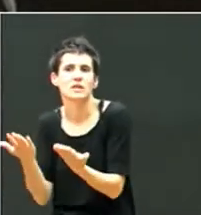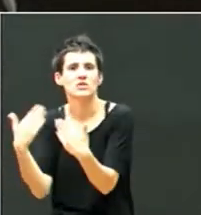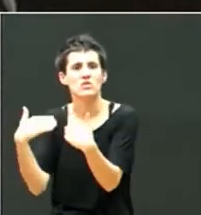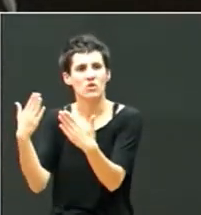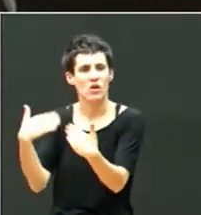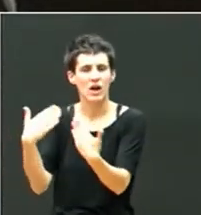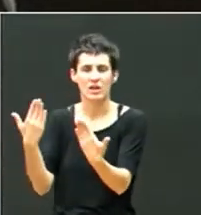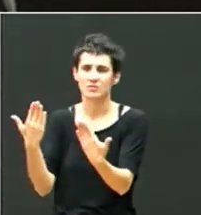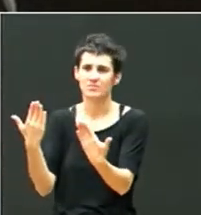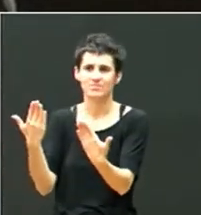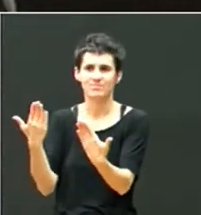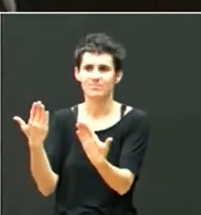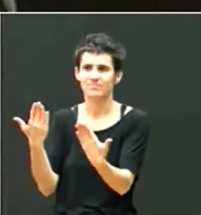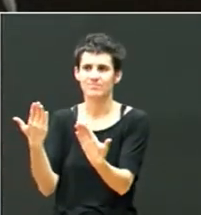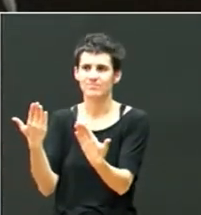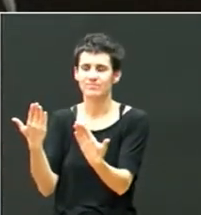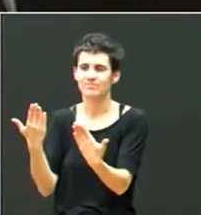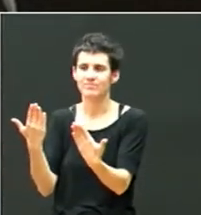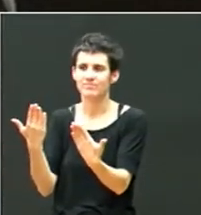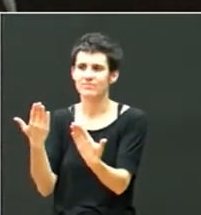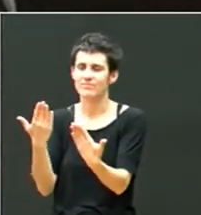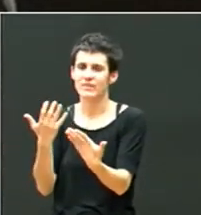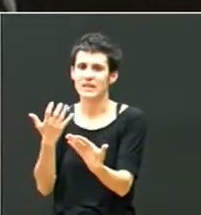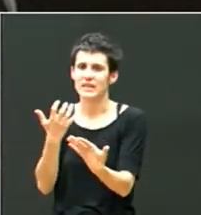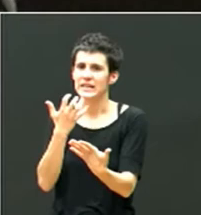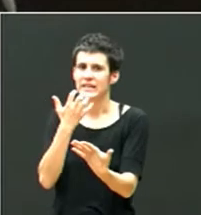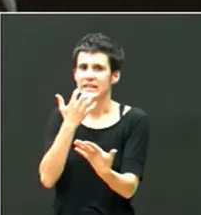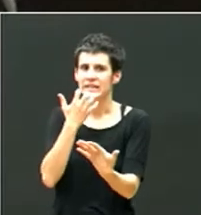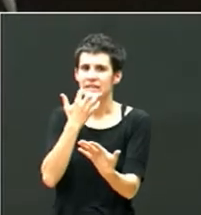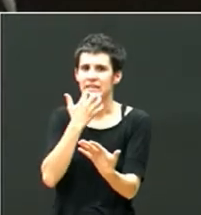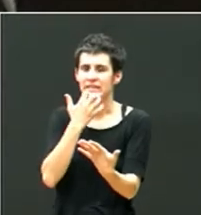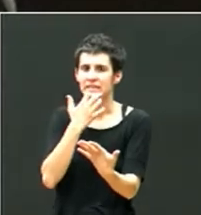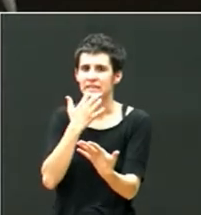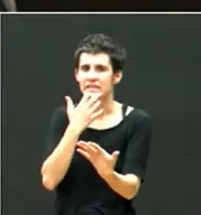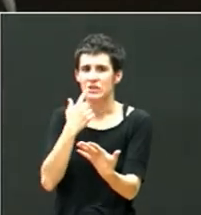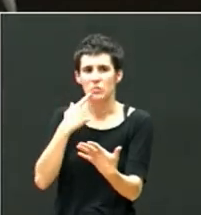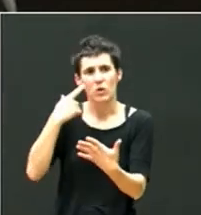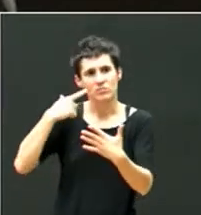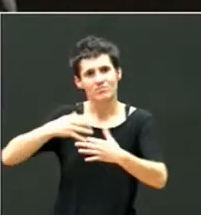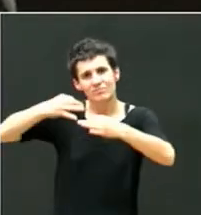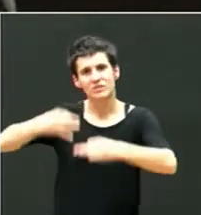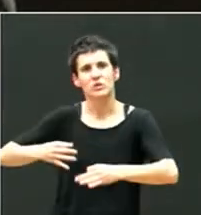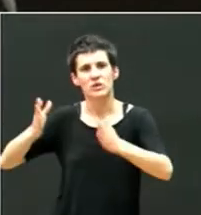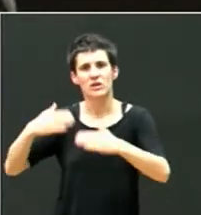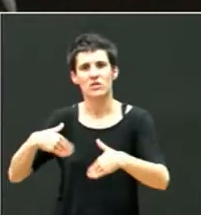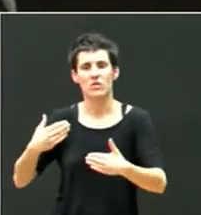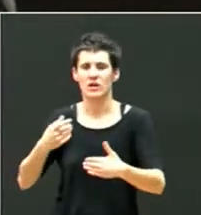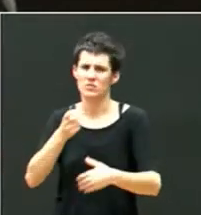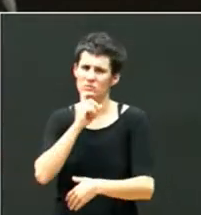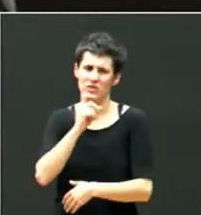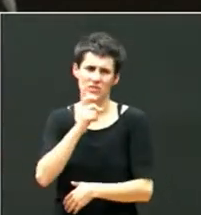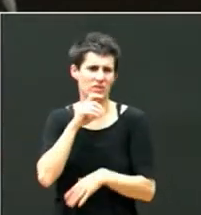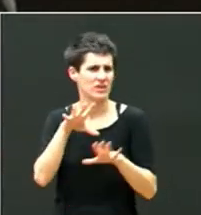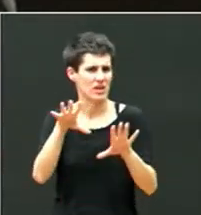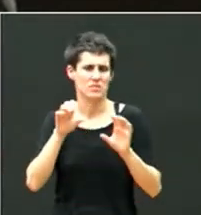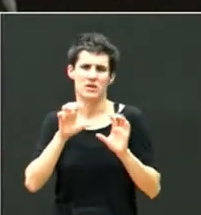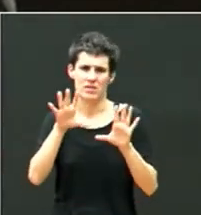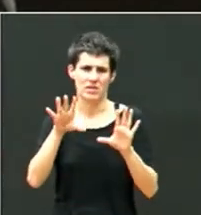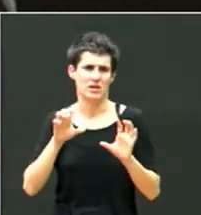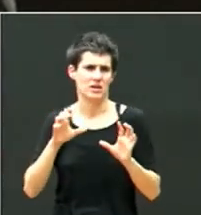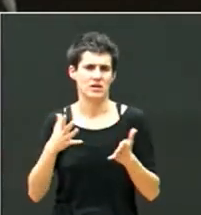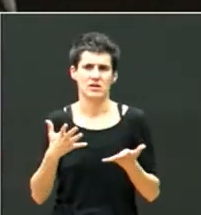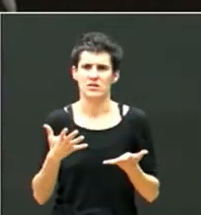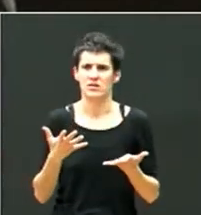significativo. Si uno tiene los pies asentados sobre el suelo, es muy difícil que uno pueda aprender cosas, ya no digo importantes, que pueda aprender